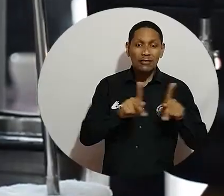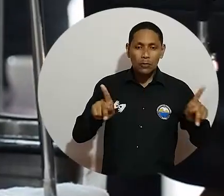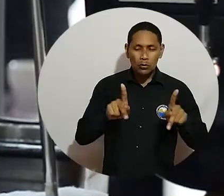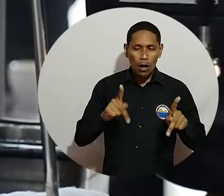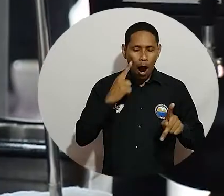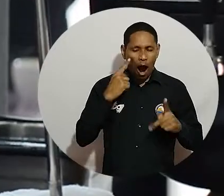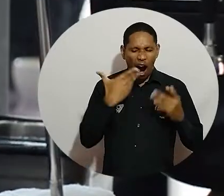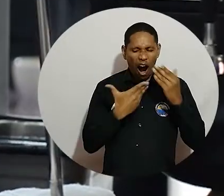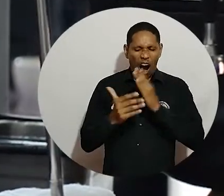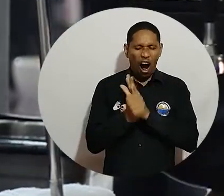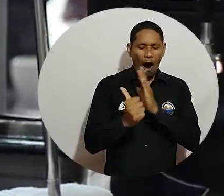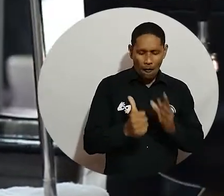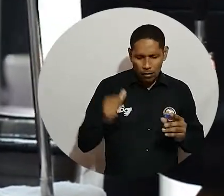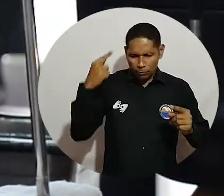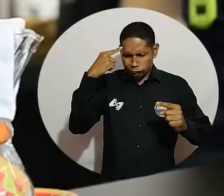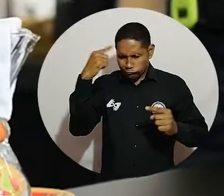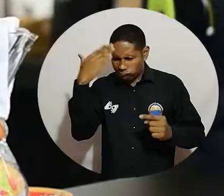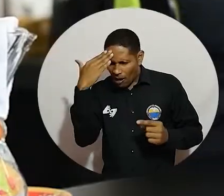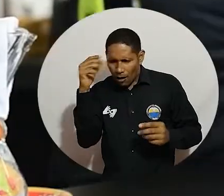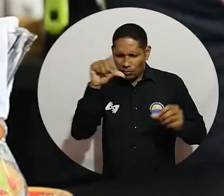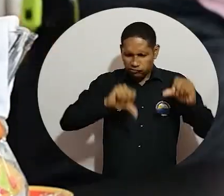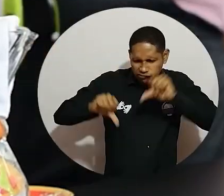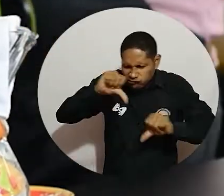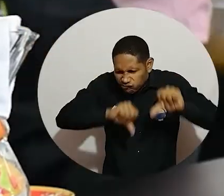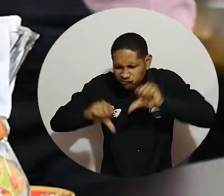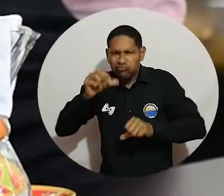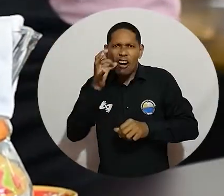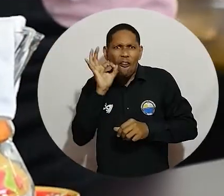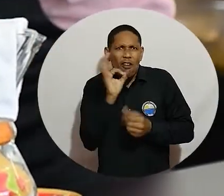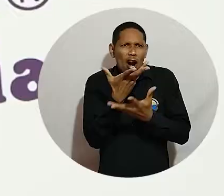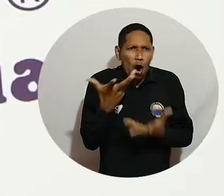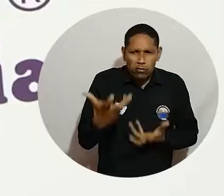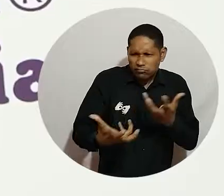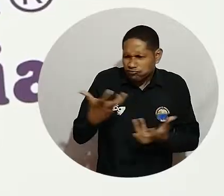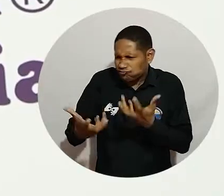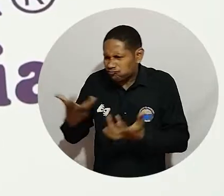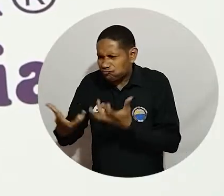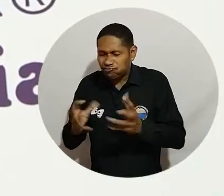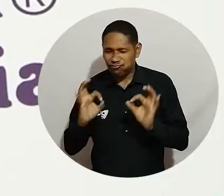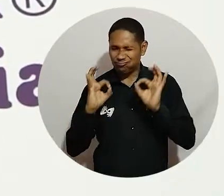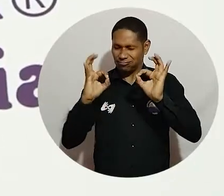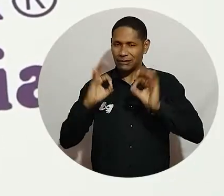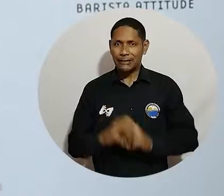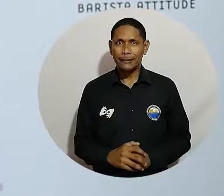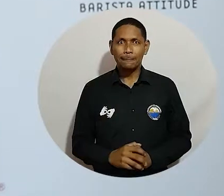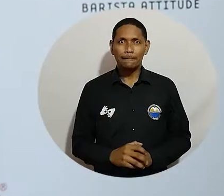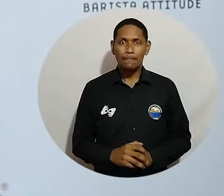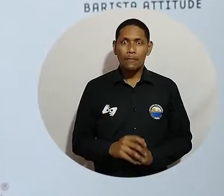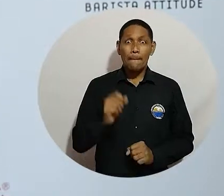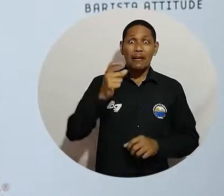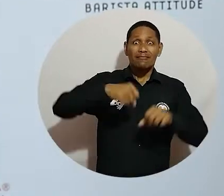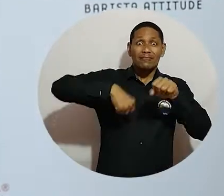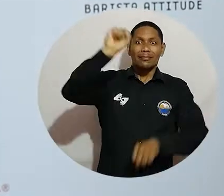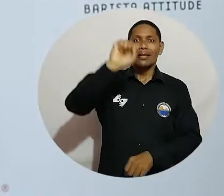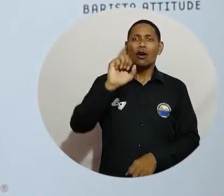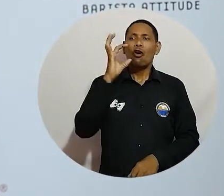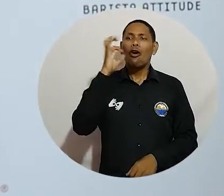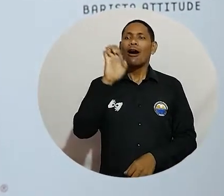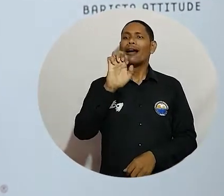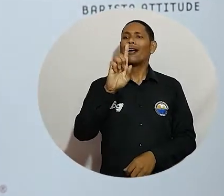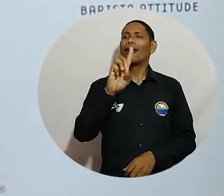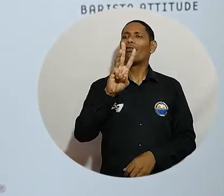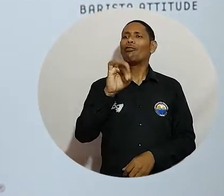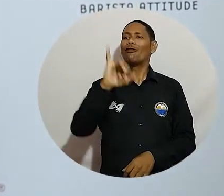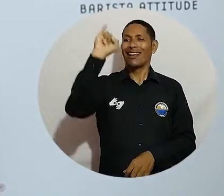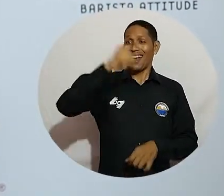11 participantes pusieron a prueba todos sus conocimientos en la preparación del producto. Primer puerto para el